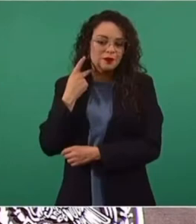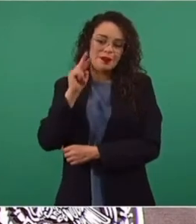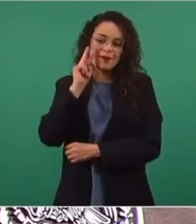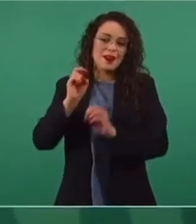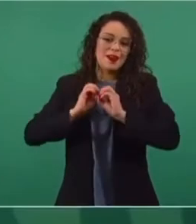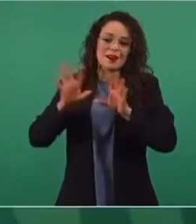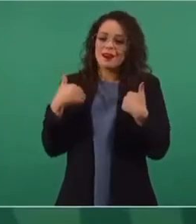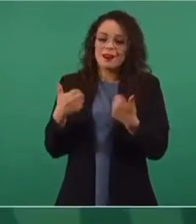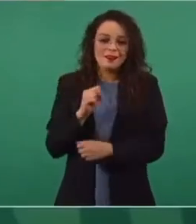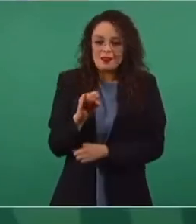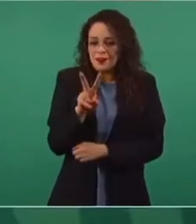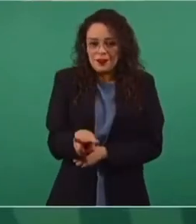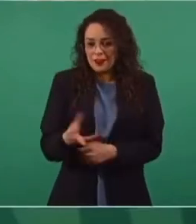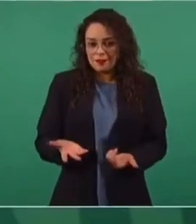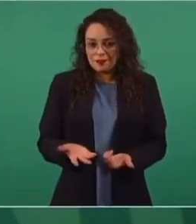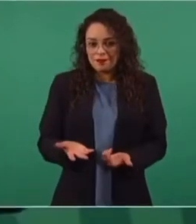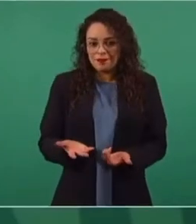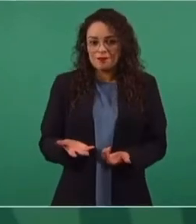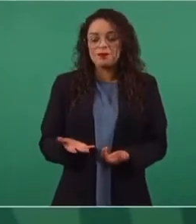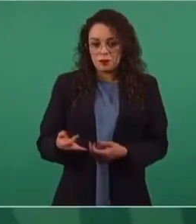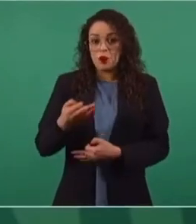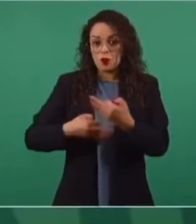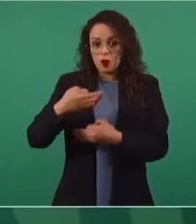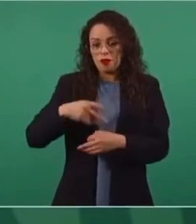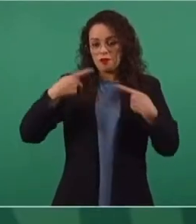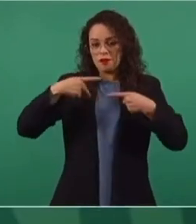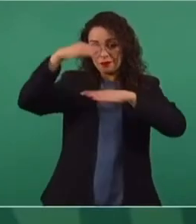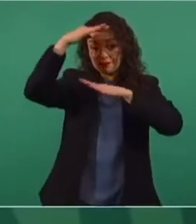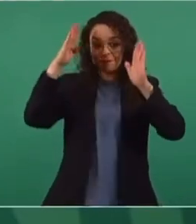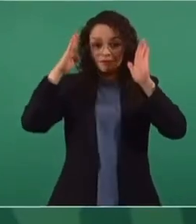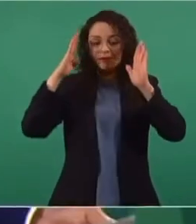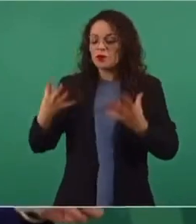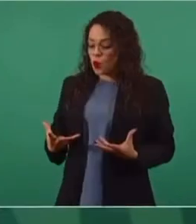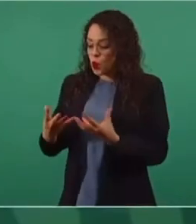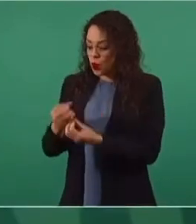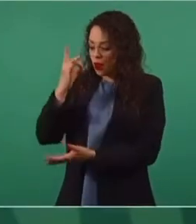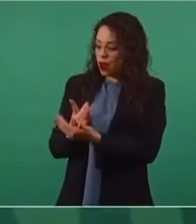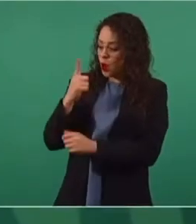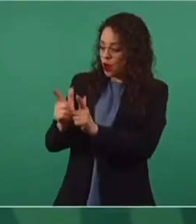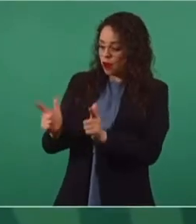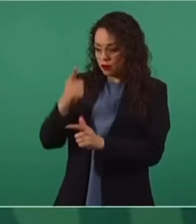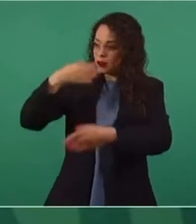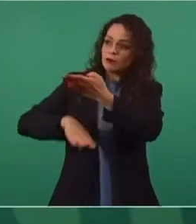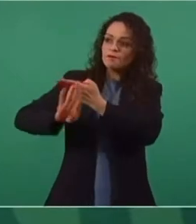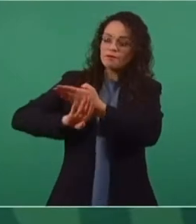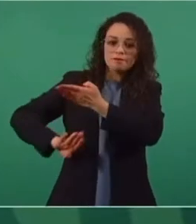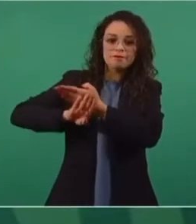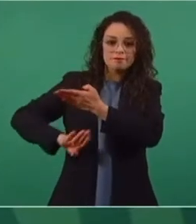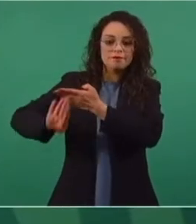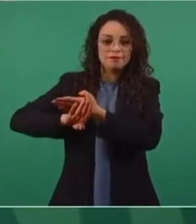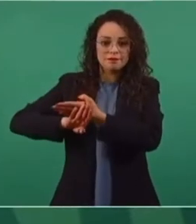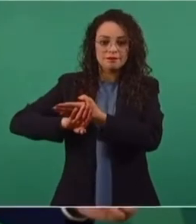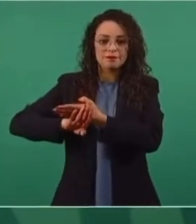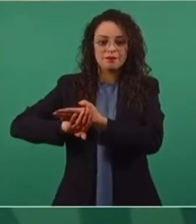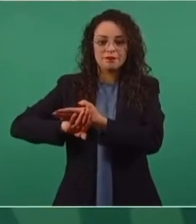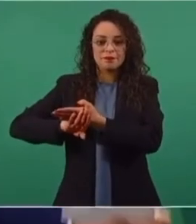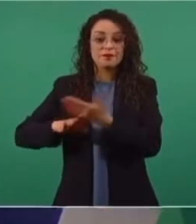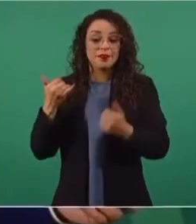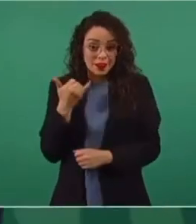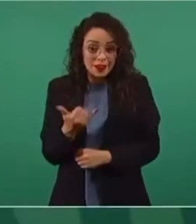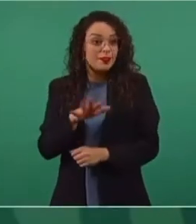obvia, porque se agrupó todo el conservadurismo en contra de nuestro proyecto y los medios